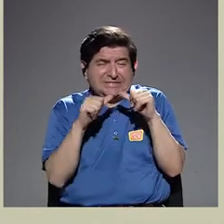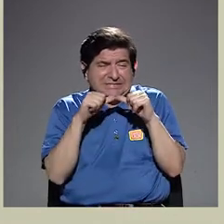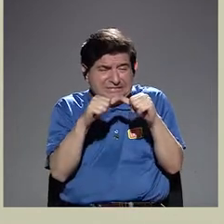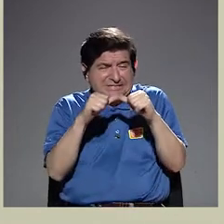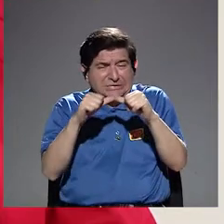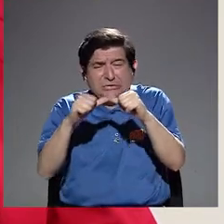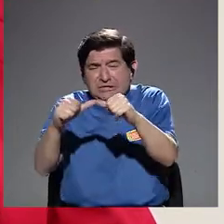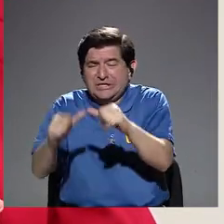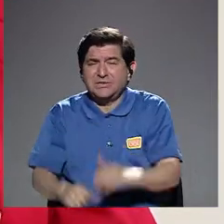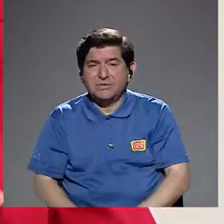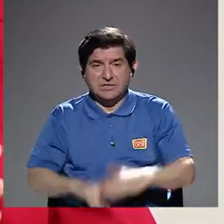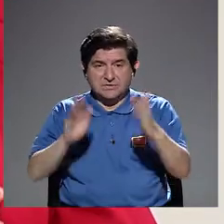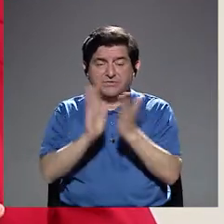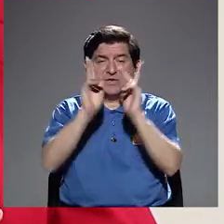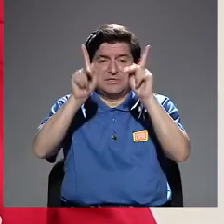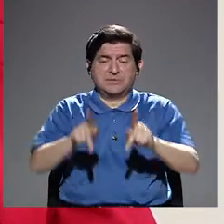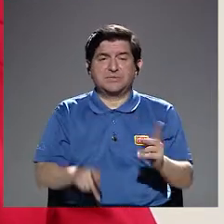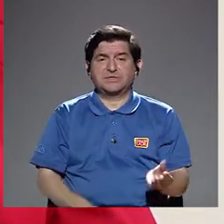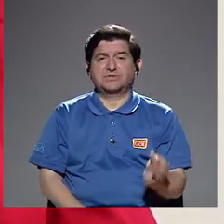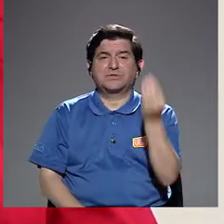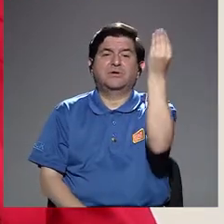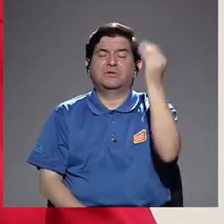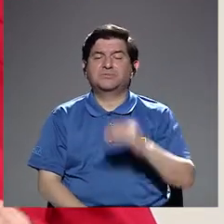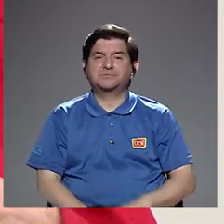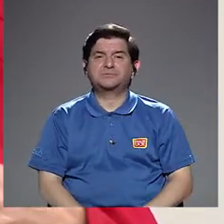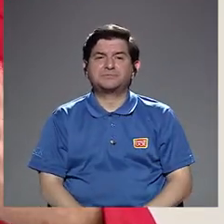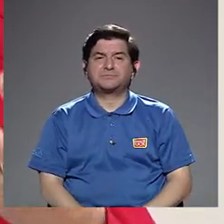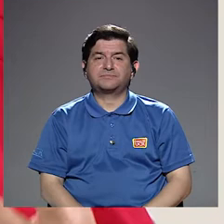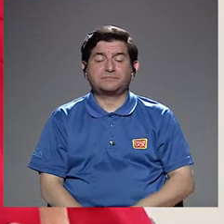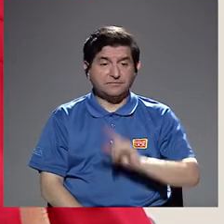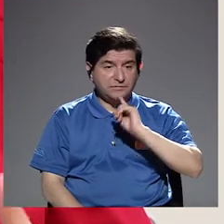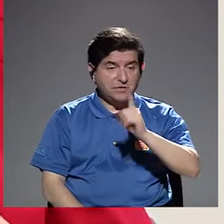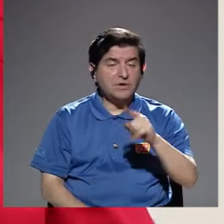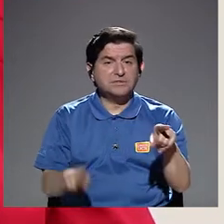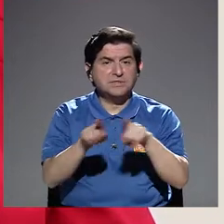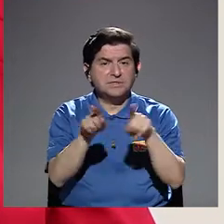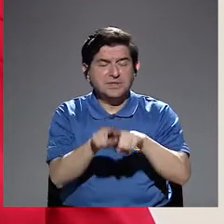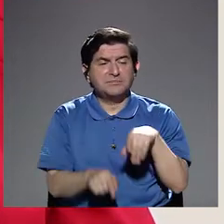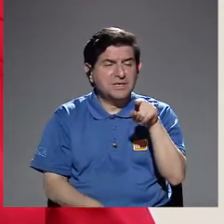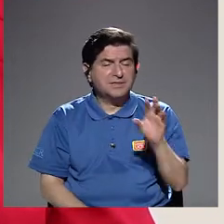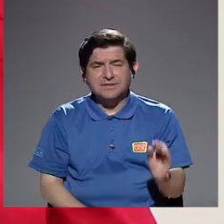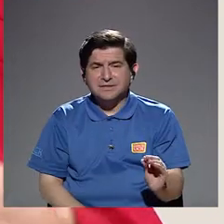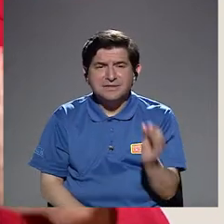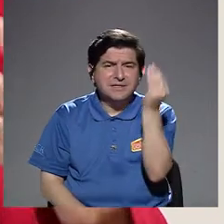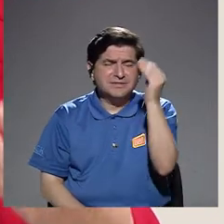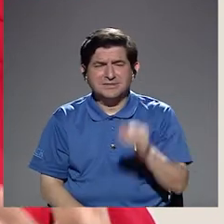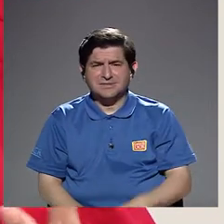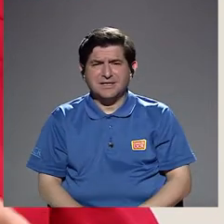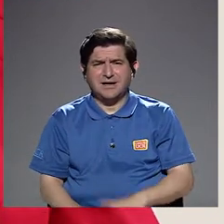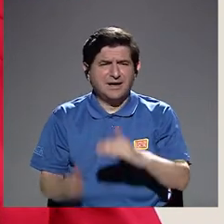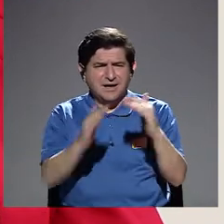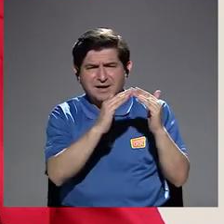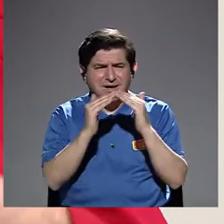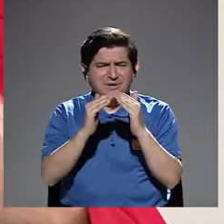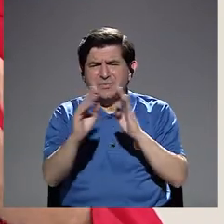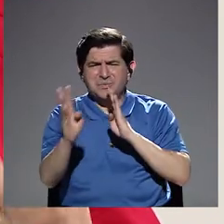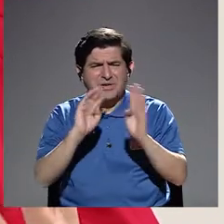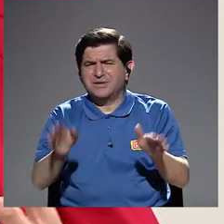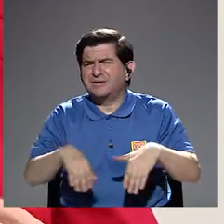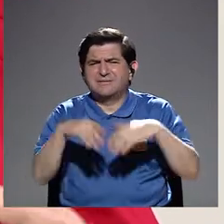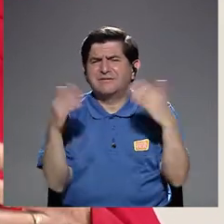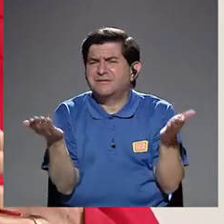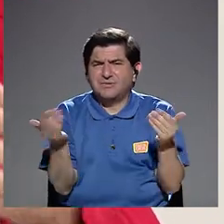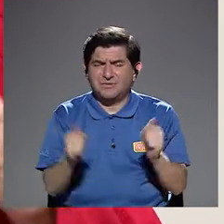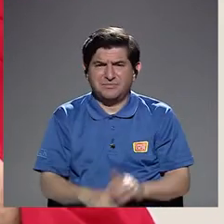constantes frente a las personas adolescentes. Lo que decimos incluso de este adolescente, cómo la comunidad se refiere, cómo,